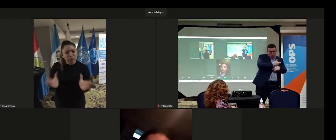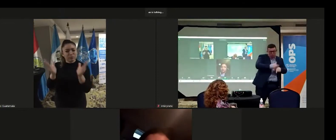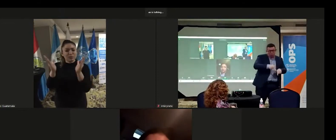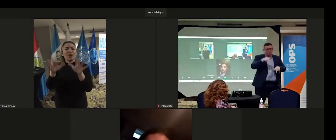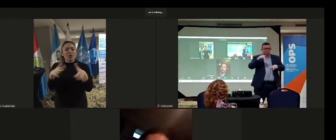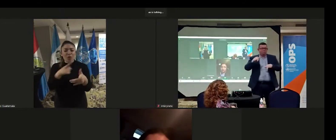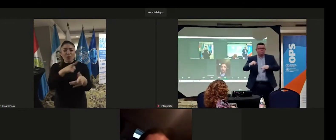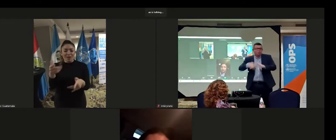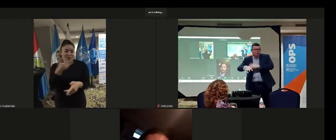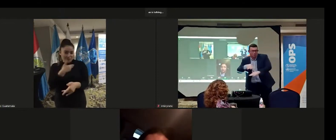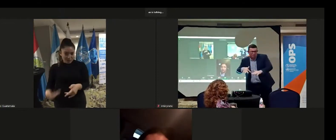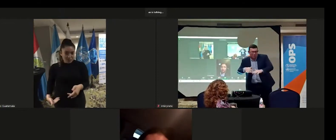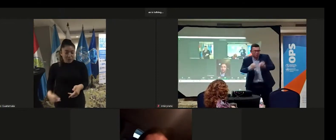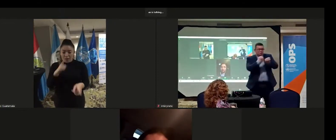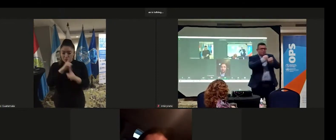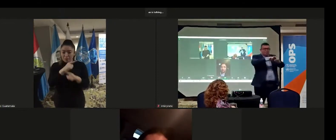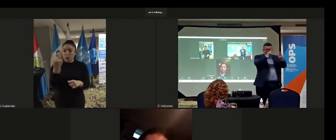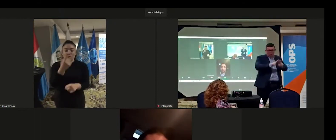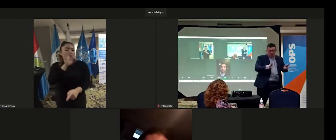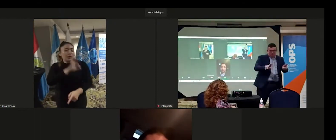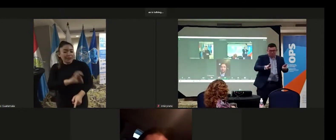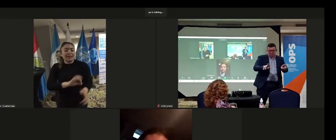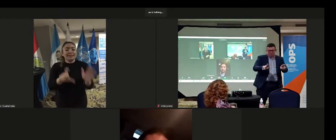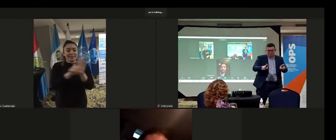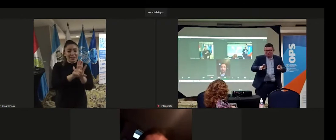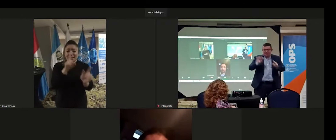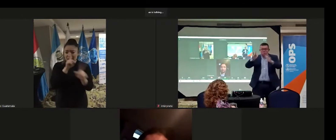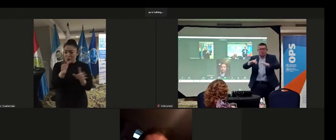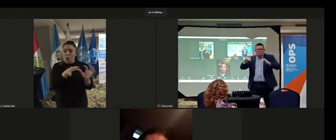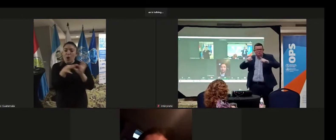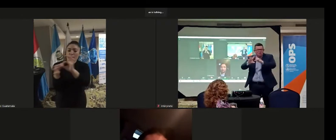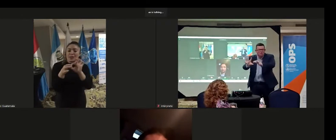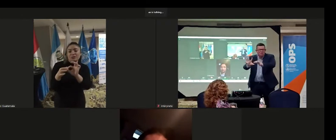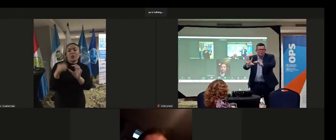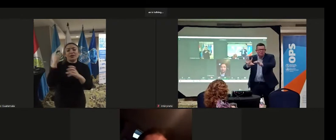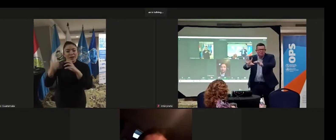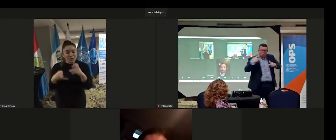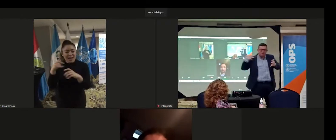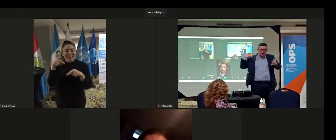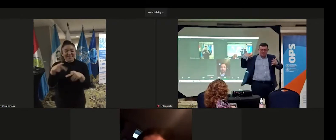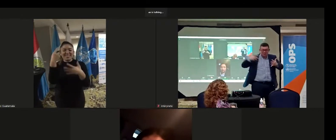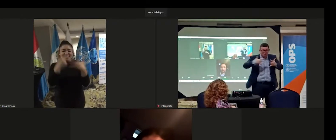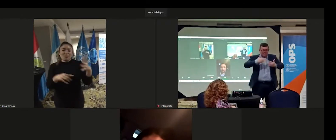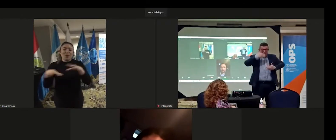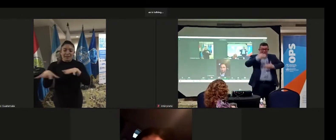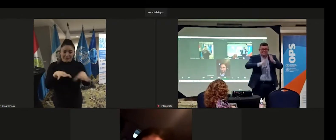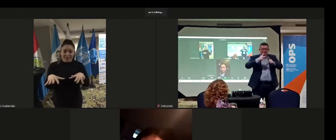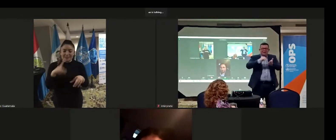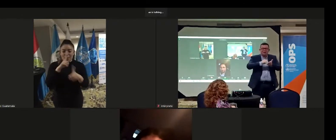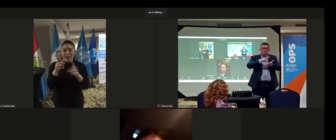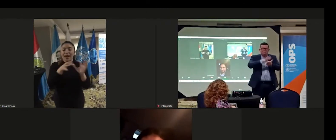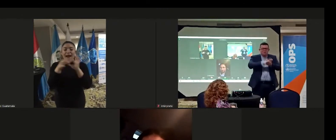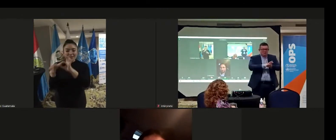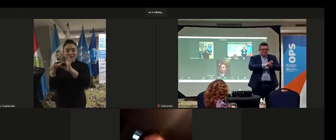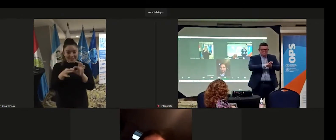con los gobiernos y con la sociedad civil y con la cooperación internacional, este tipo de actividades y estas alianzas.